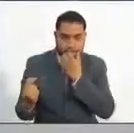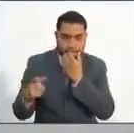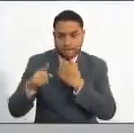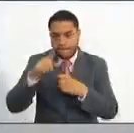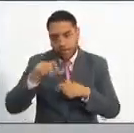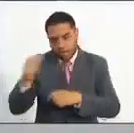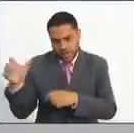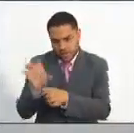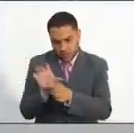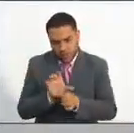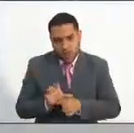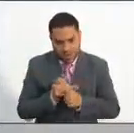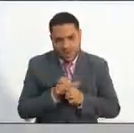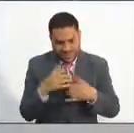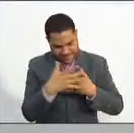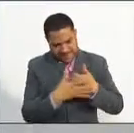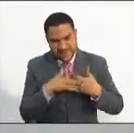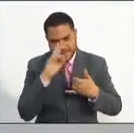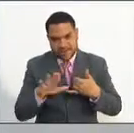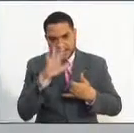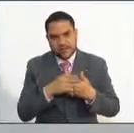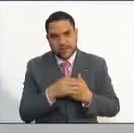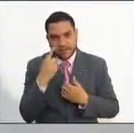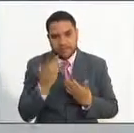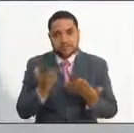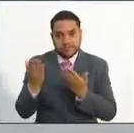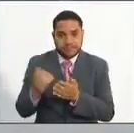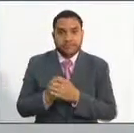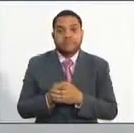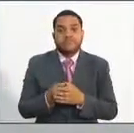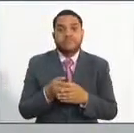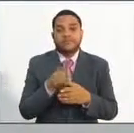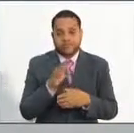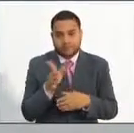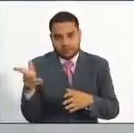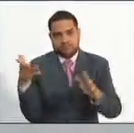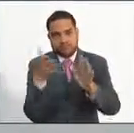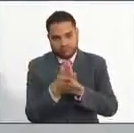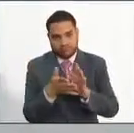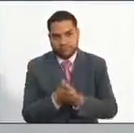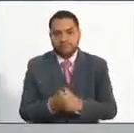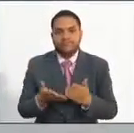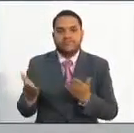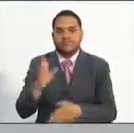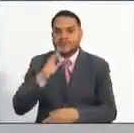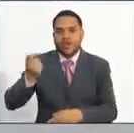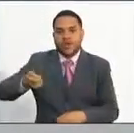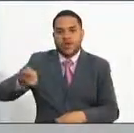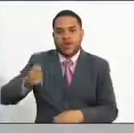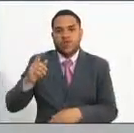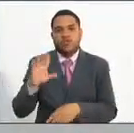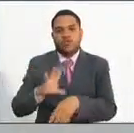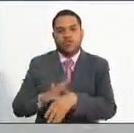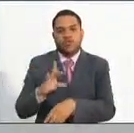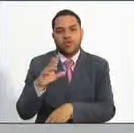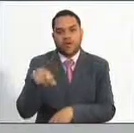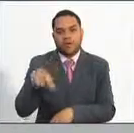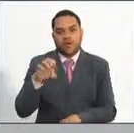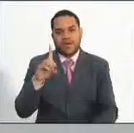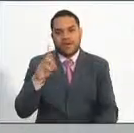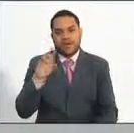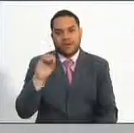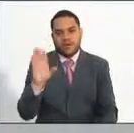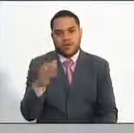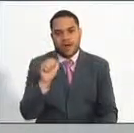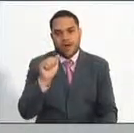ciudades de nuestro territorio nacional, presentamos al panel que nos va a acompañar en la jornada de hoy. Iniciamos con el doctor Pedro Arturo Rodríguez Togo, el presidente